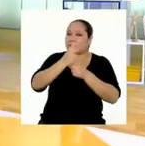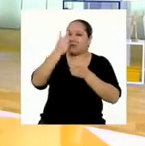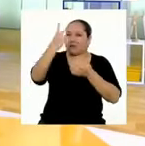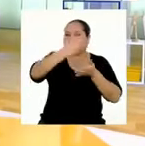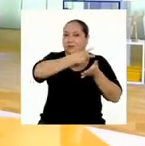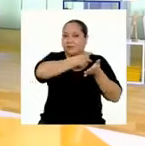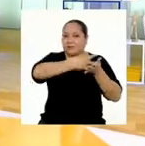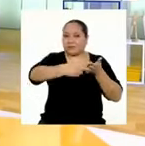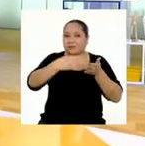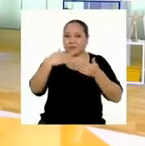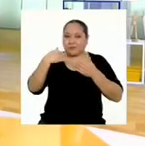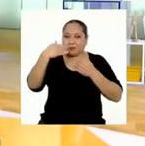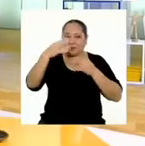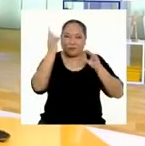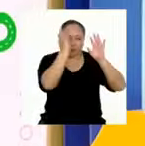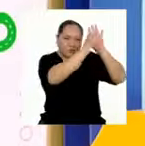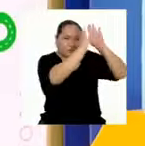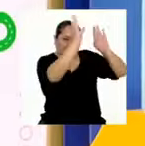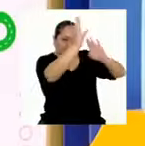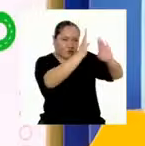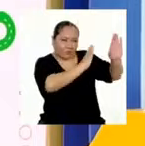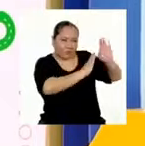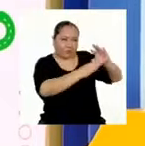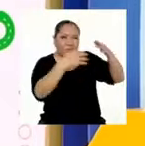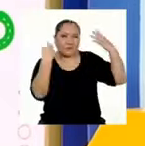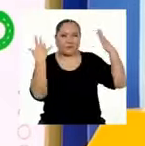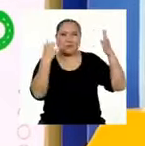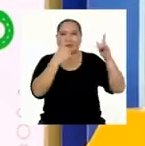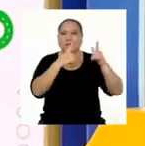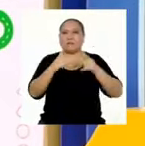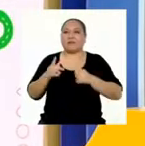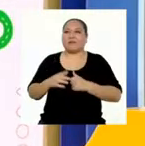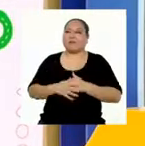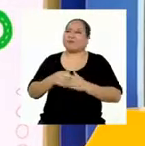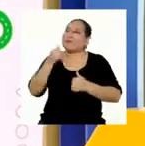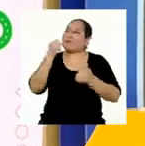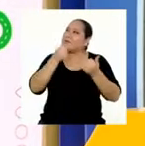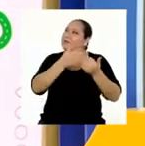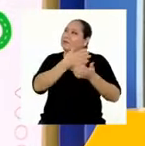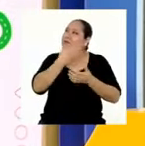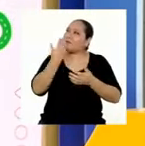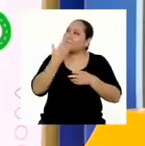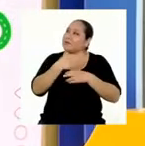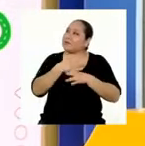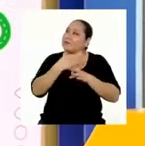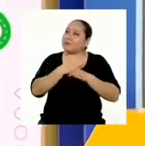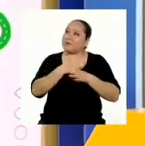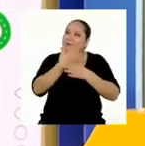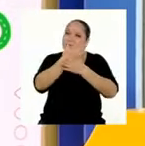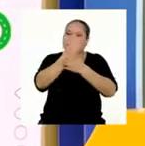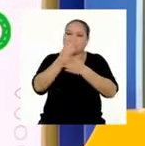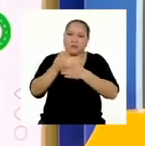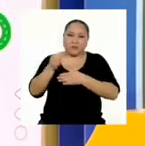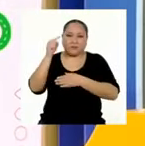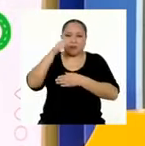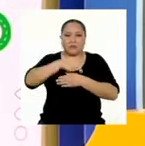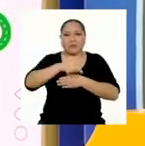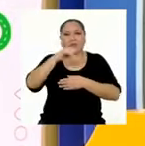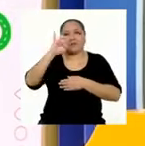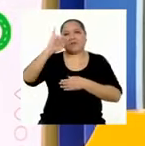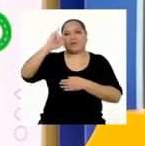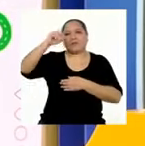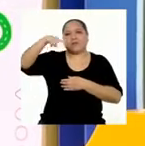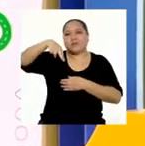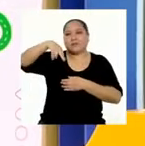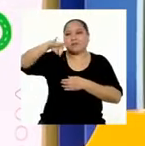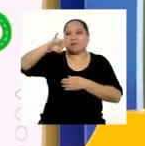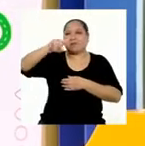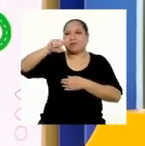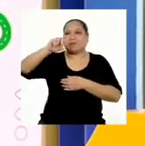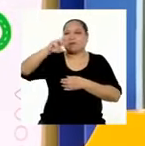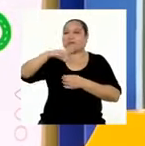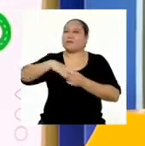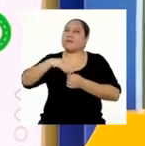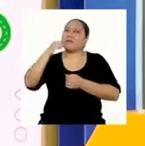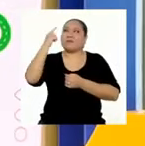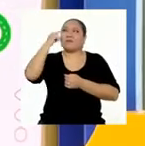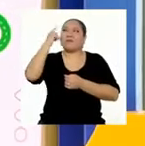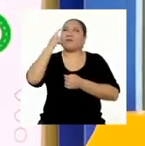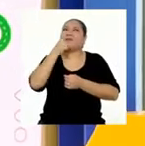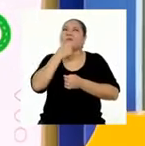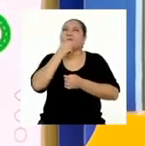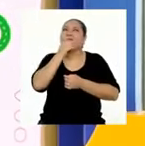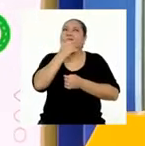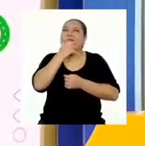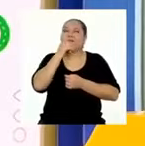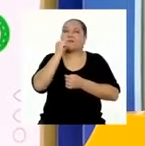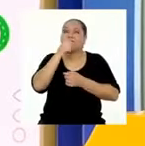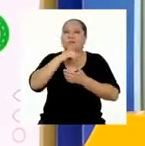Casa verá la luz muy pronto. Y bueno, ¿cuál es la mejor forma de compartir nuestra infografía final? Había pensado a través